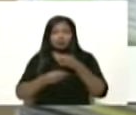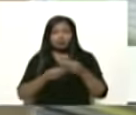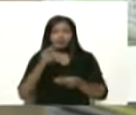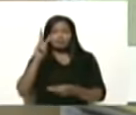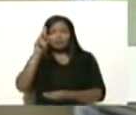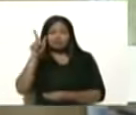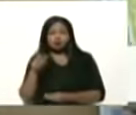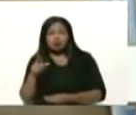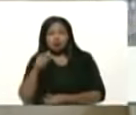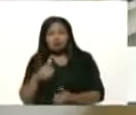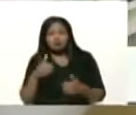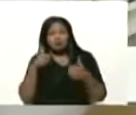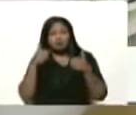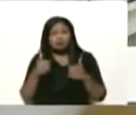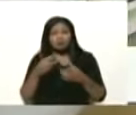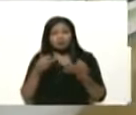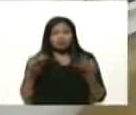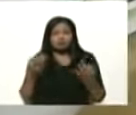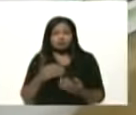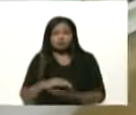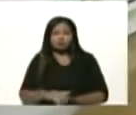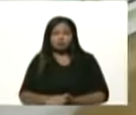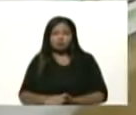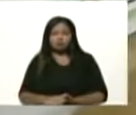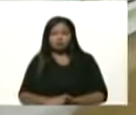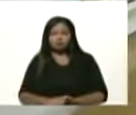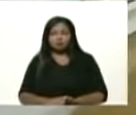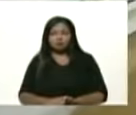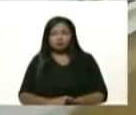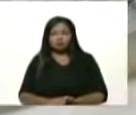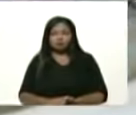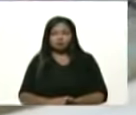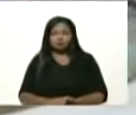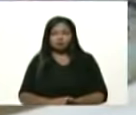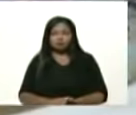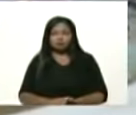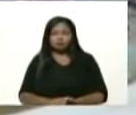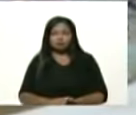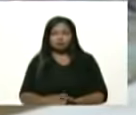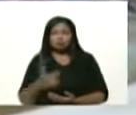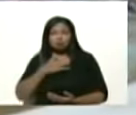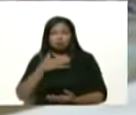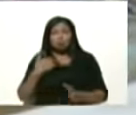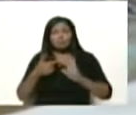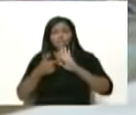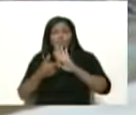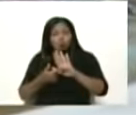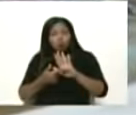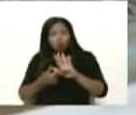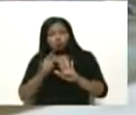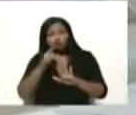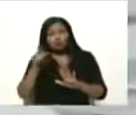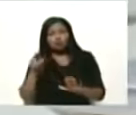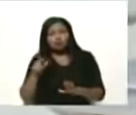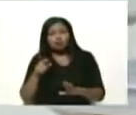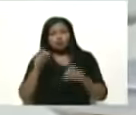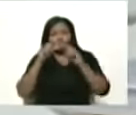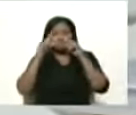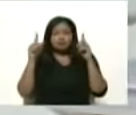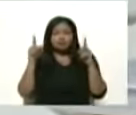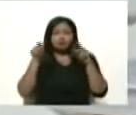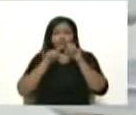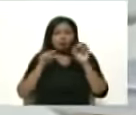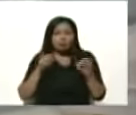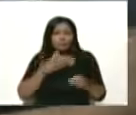venezolanos de bien. Pero yo quiero dejar, presidente, al hermano Reinaldo García para que le dé su impresión, presidente,